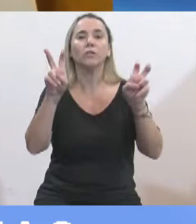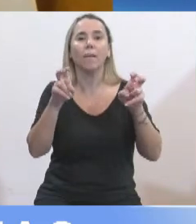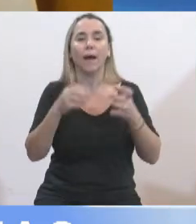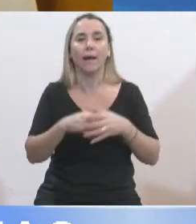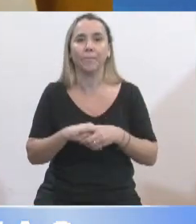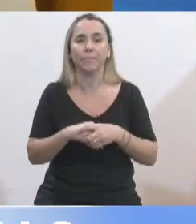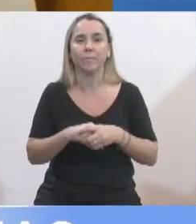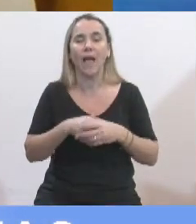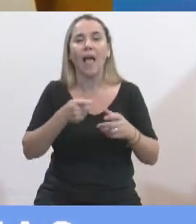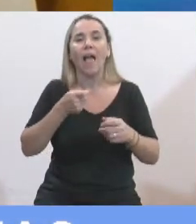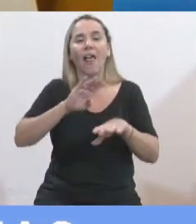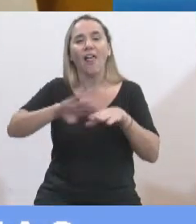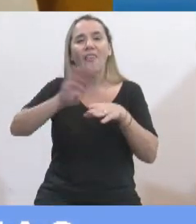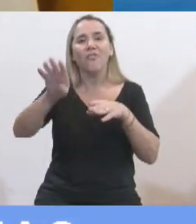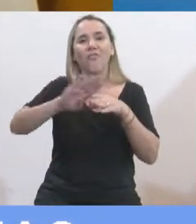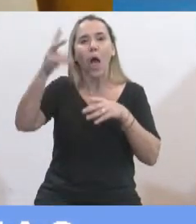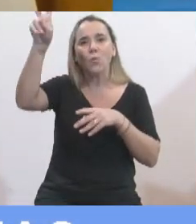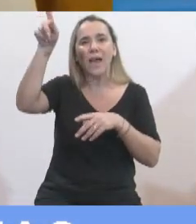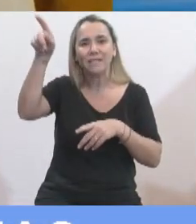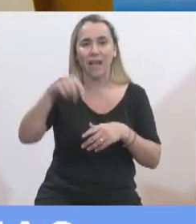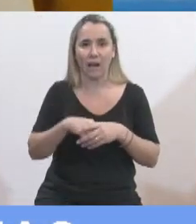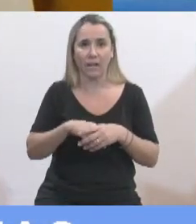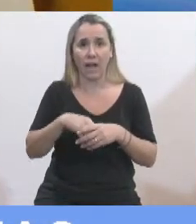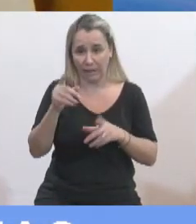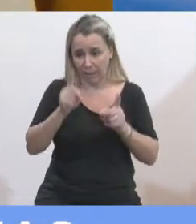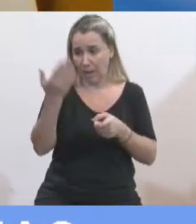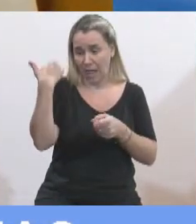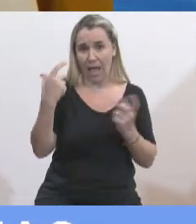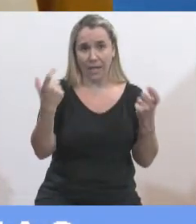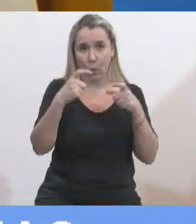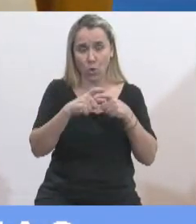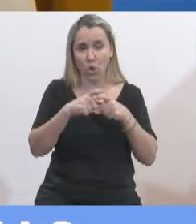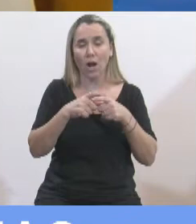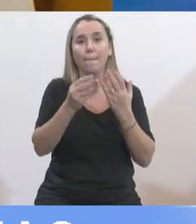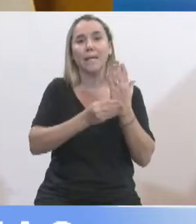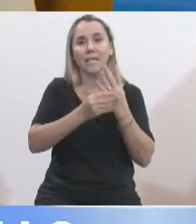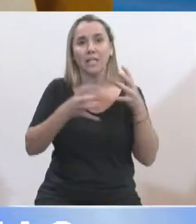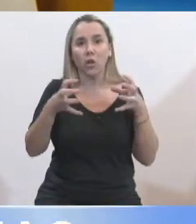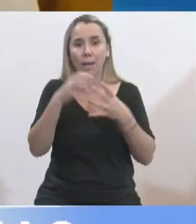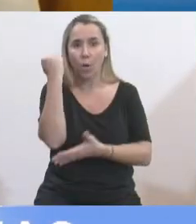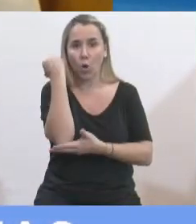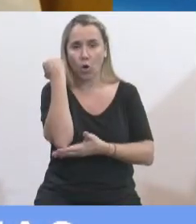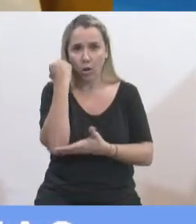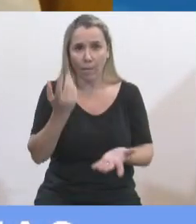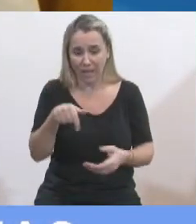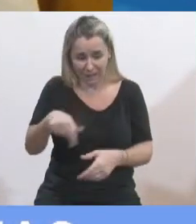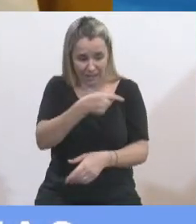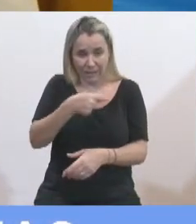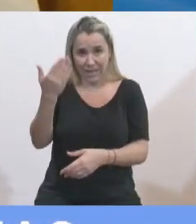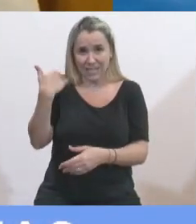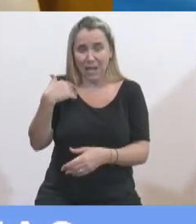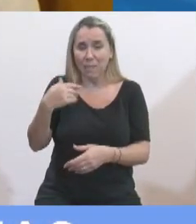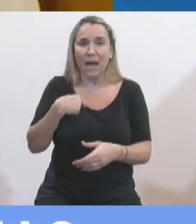de la deuda externa, que también tuvimos reunión con el ministro y con el equipo económico. O hemos tenido reuniones, esta semana